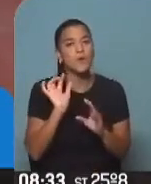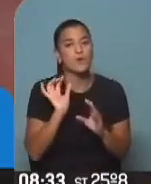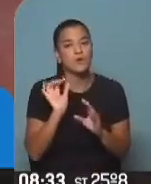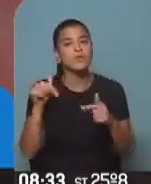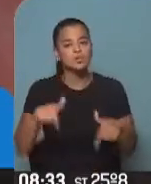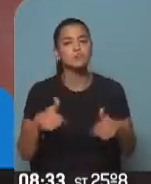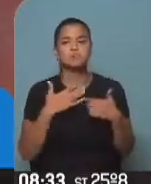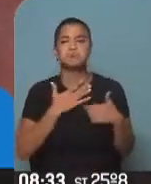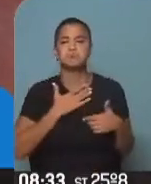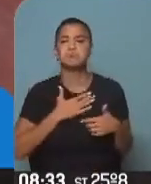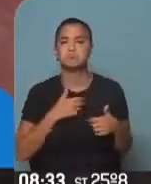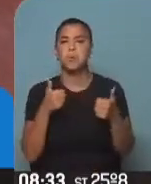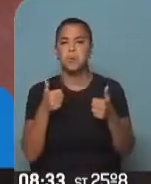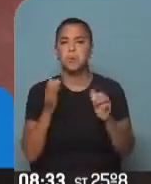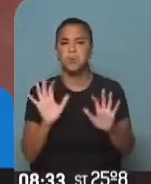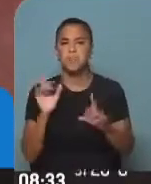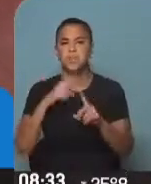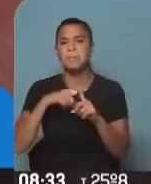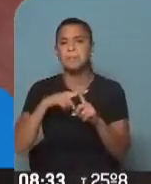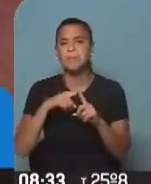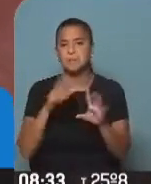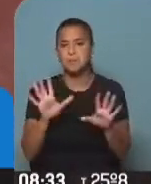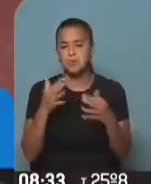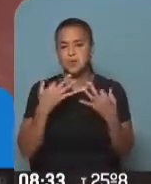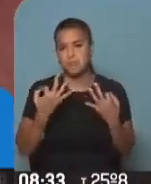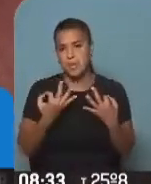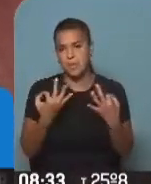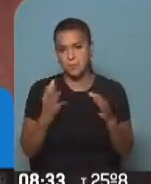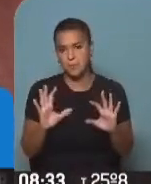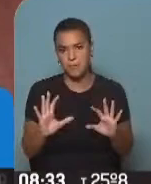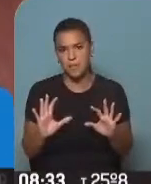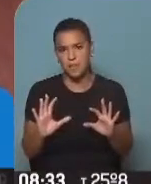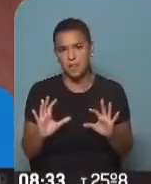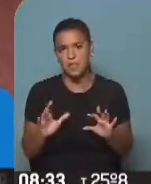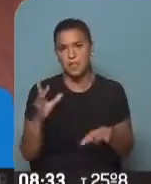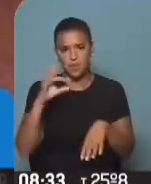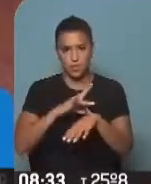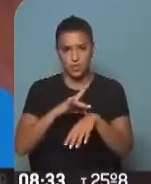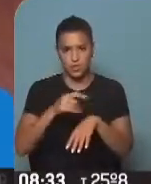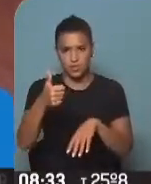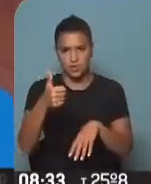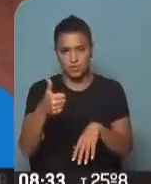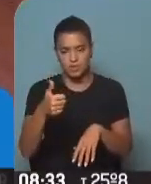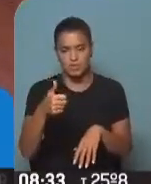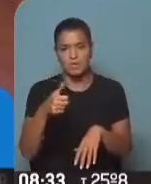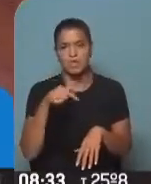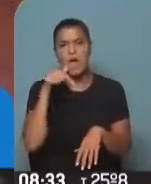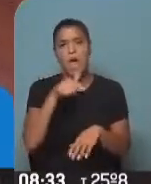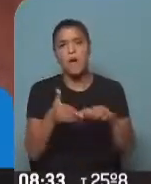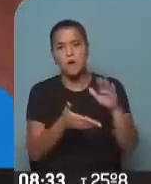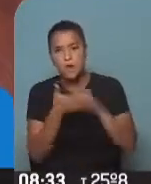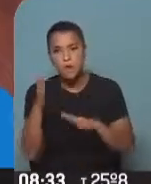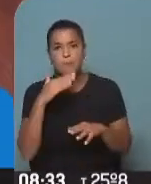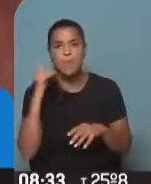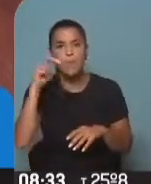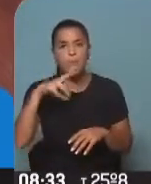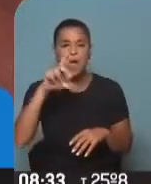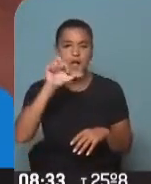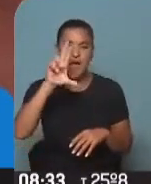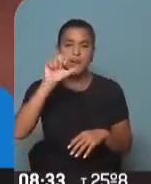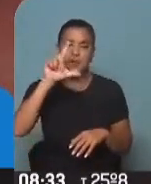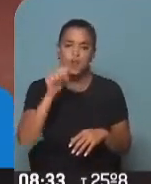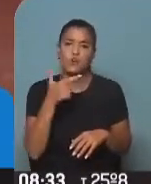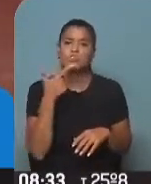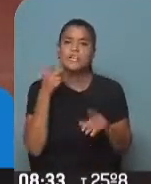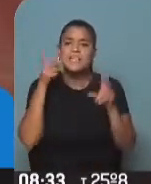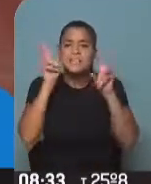Yo estoy bien. No sé a qué temperatura está pero está agradable. bien. La doctora está agradable. Bueno, vamos a ir con Juan Carlos Fernández que es delicadito con el tema justamente